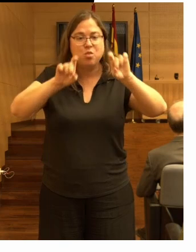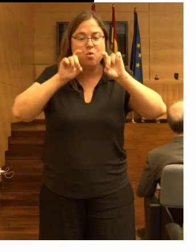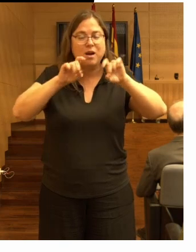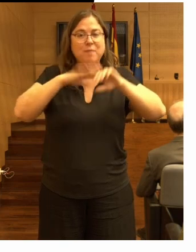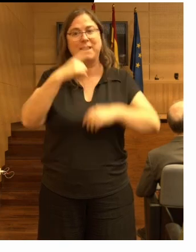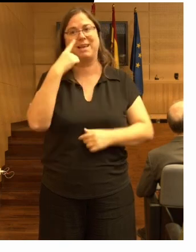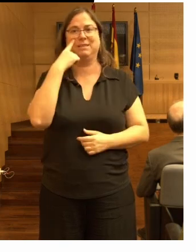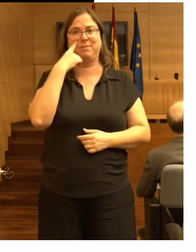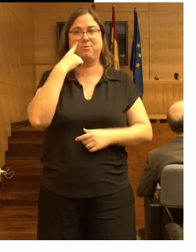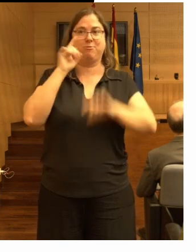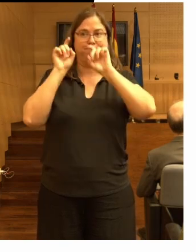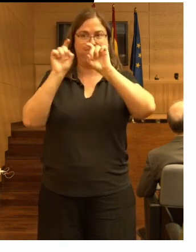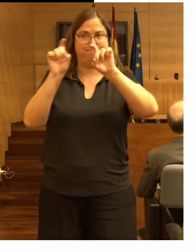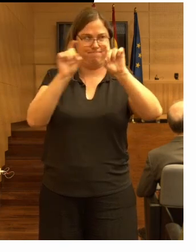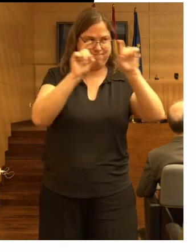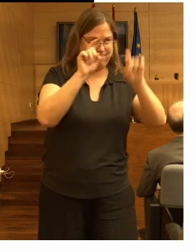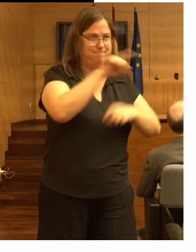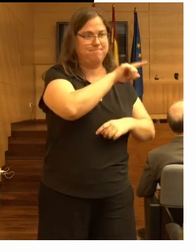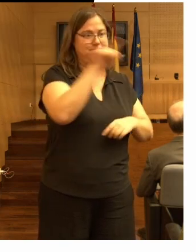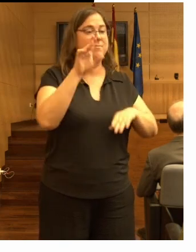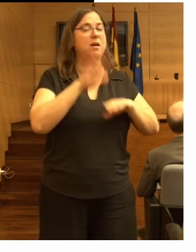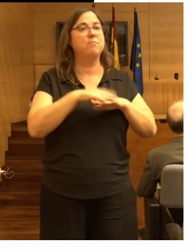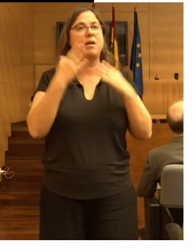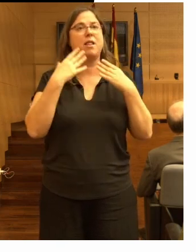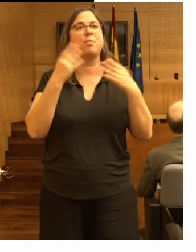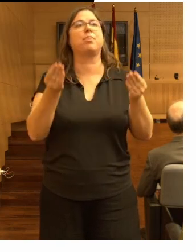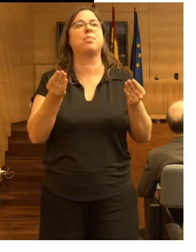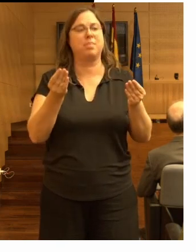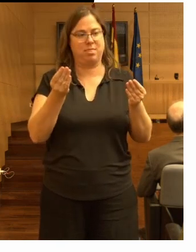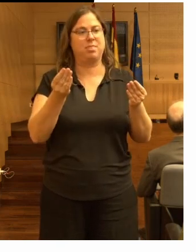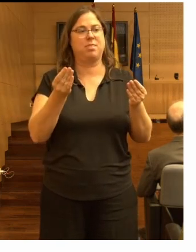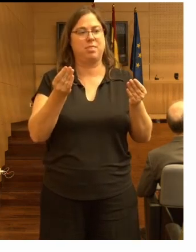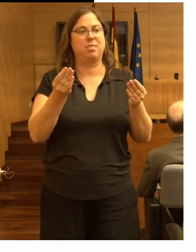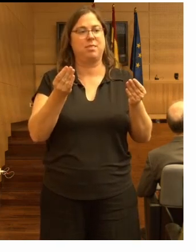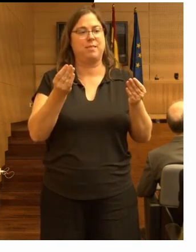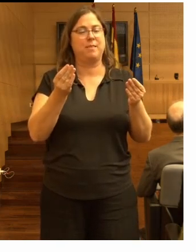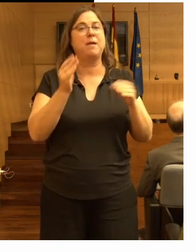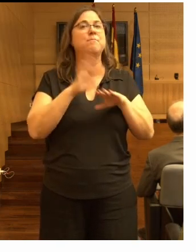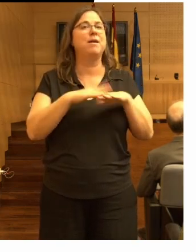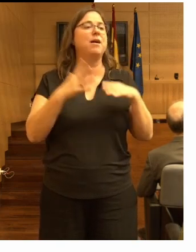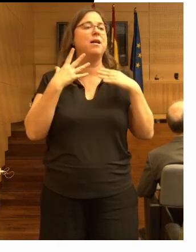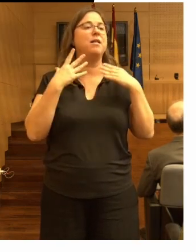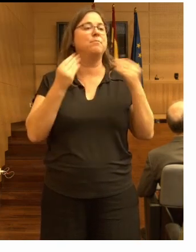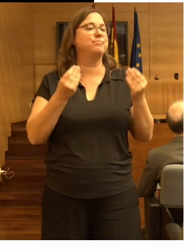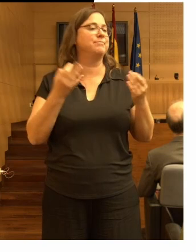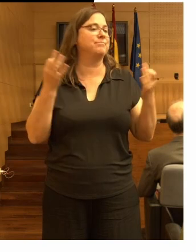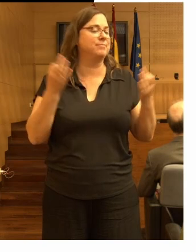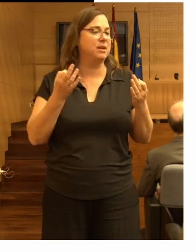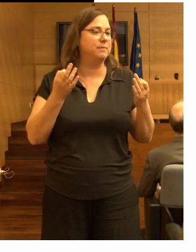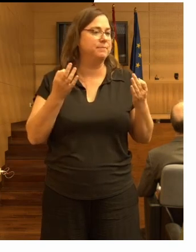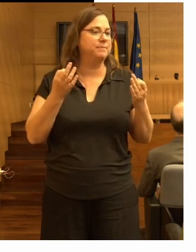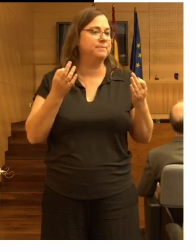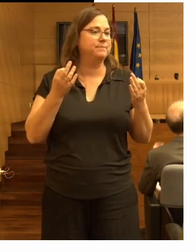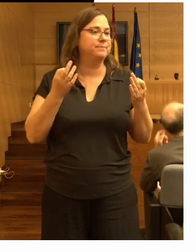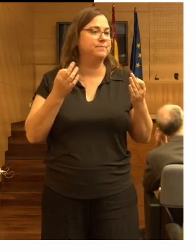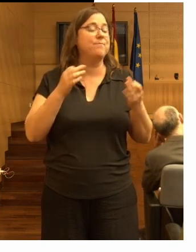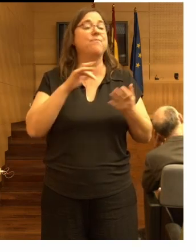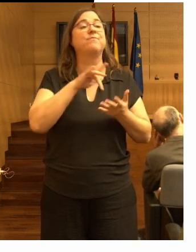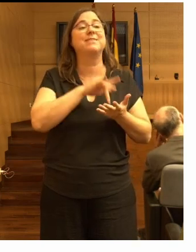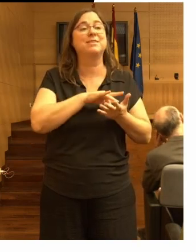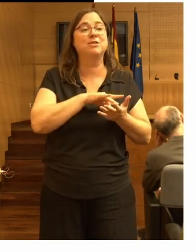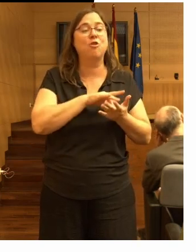inspectores de nuestro país para que entendieran por qué había que